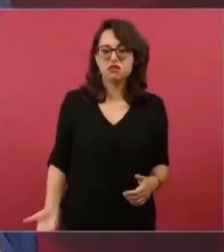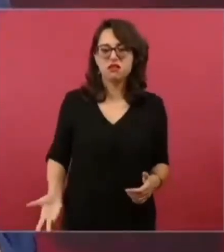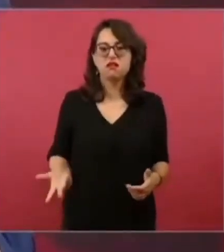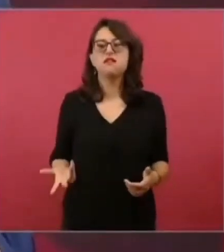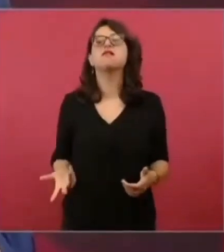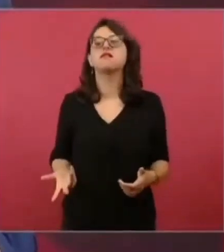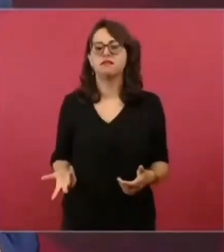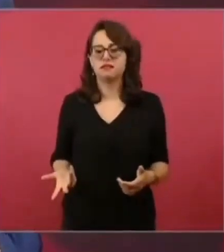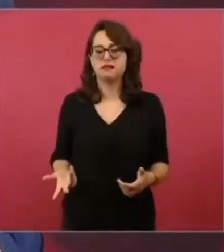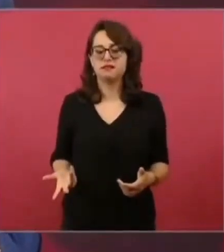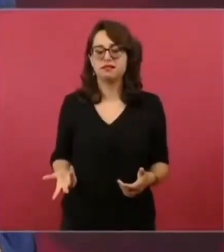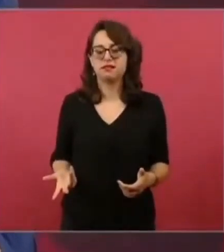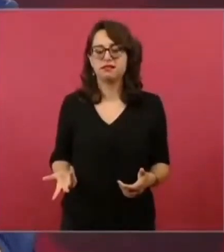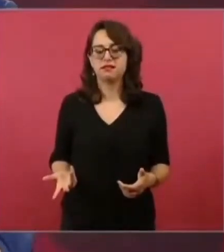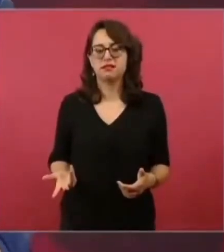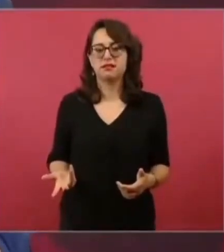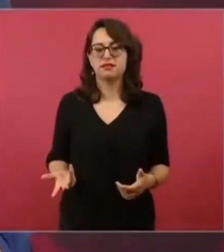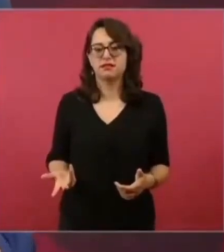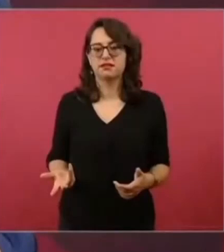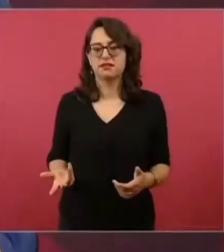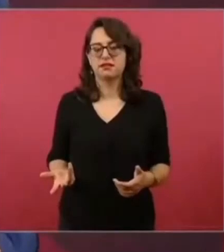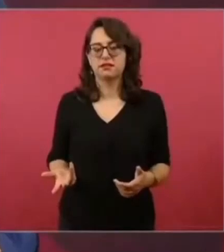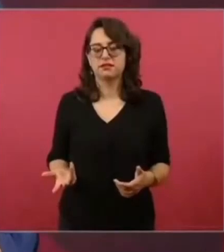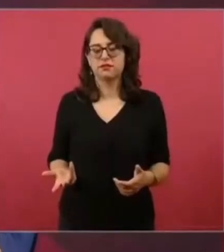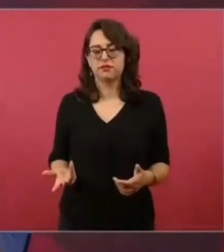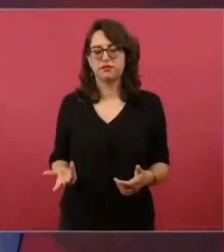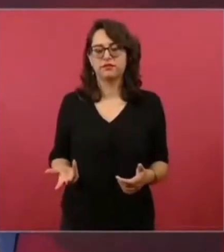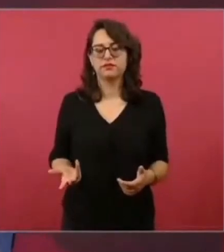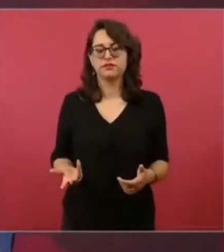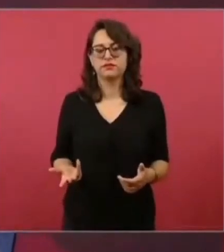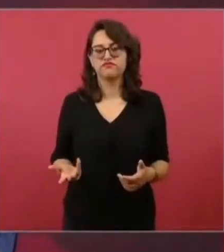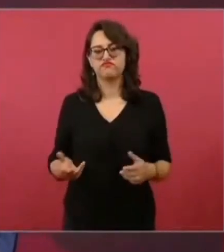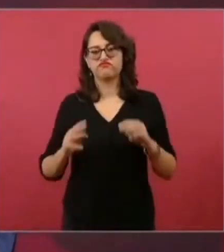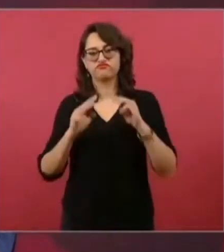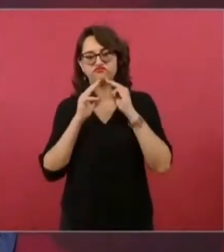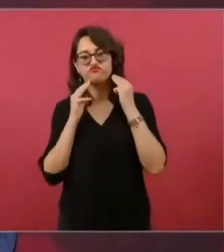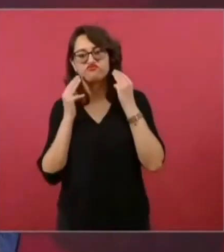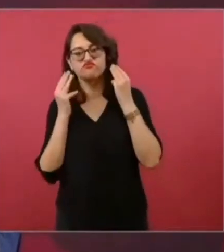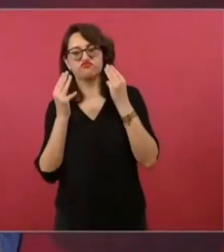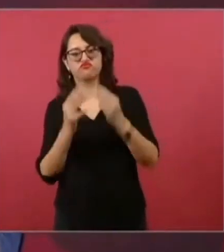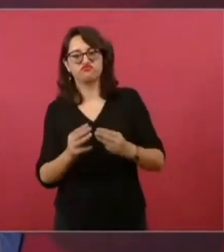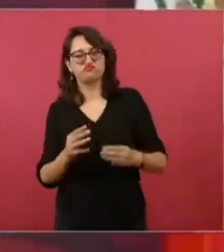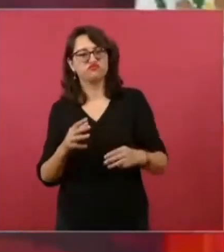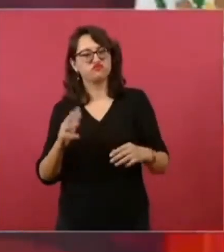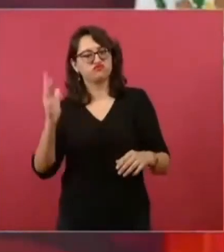los narcos más famosos.